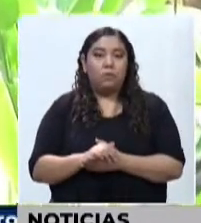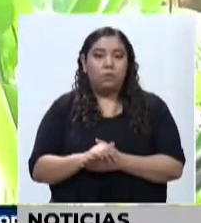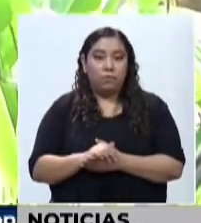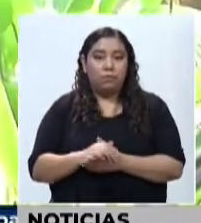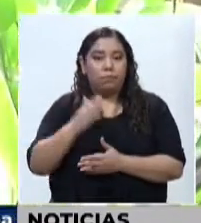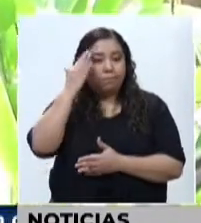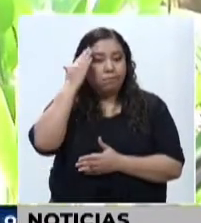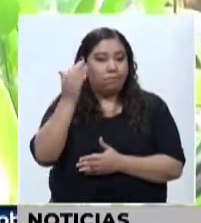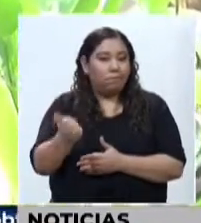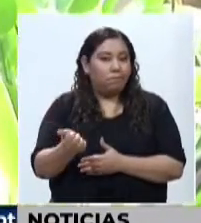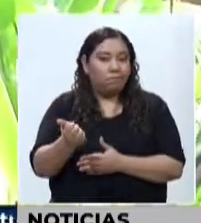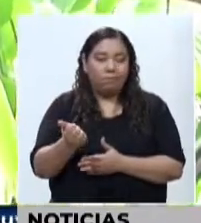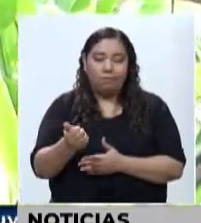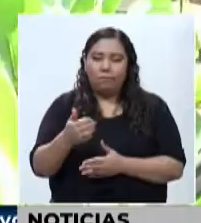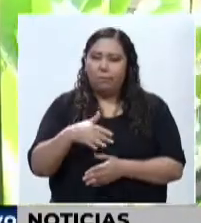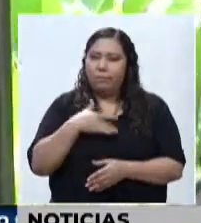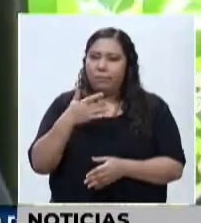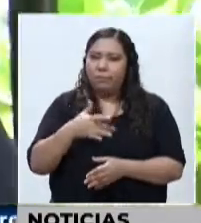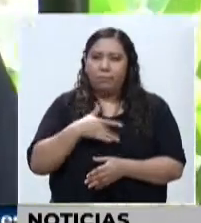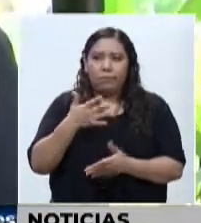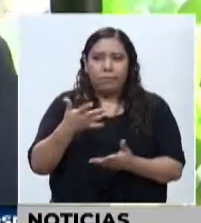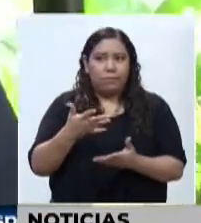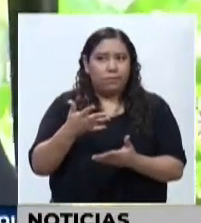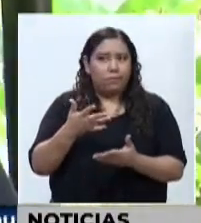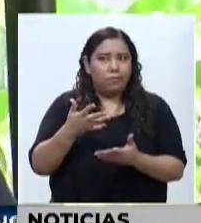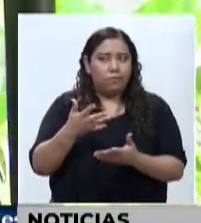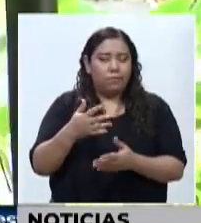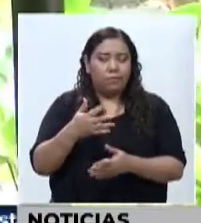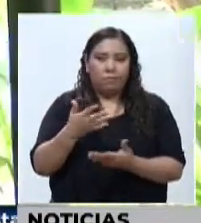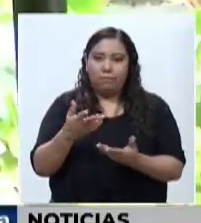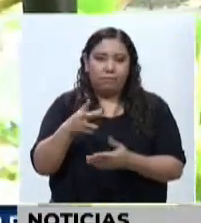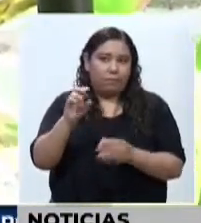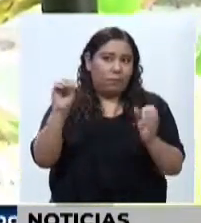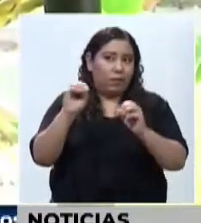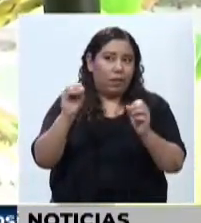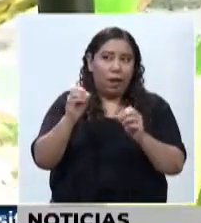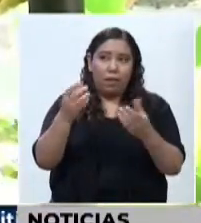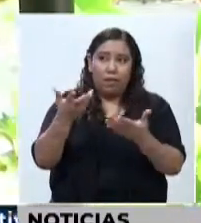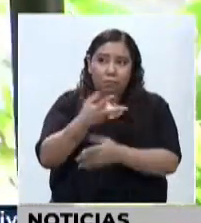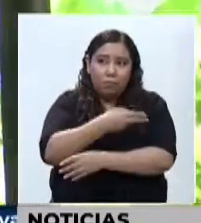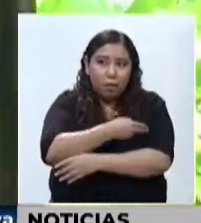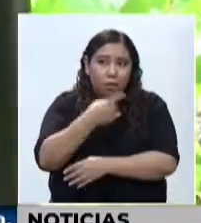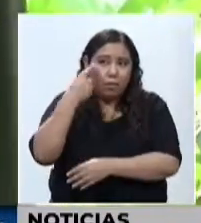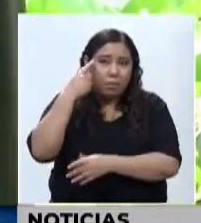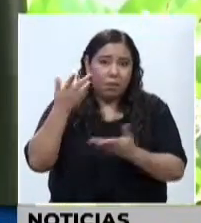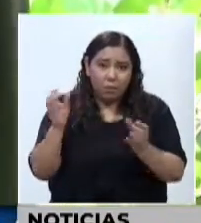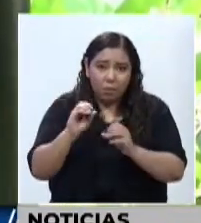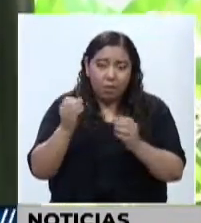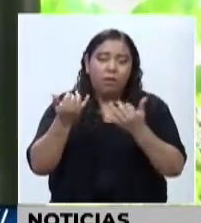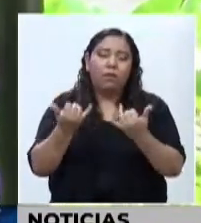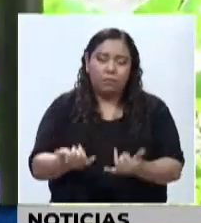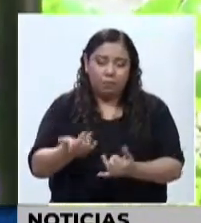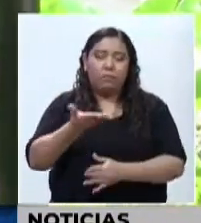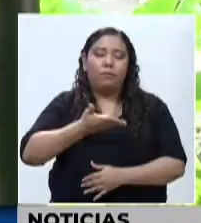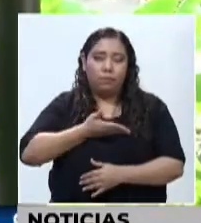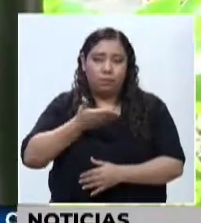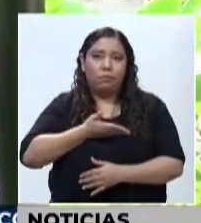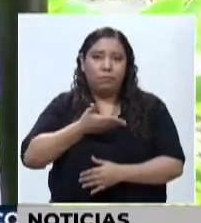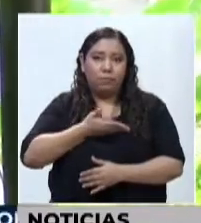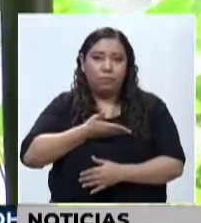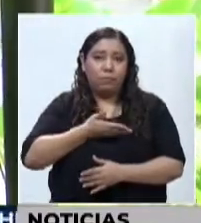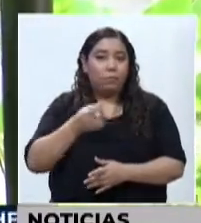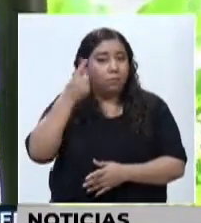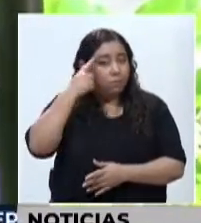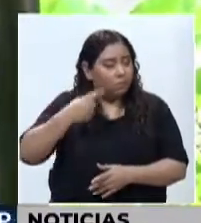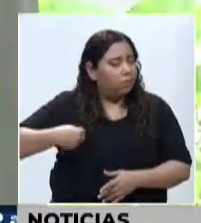cosas que lo mirábamos venir bien lejos esto, pero la realidad de las cosas que también, ya aquí donde estamos nosotros ya a punto de ser vacunados, ya es un gran paso